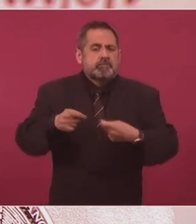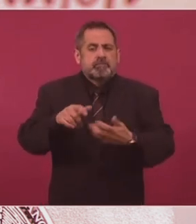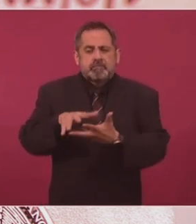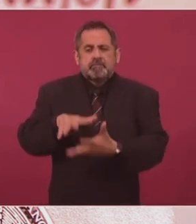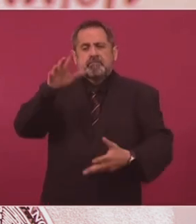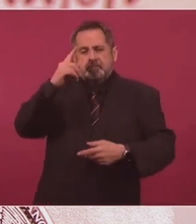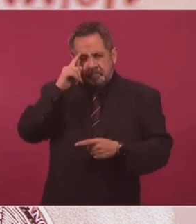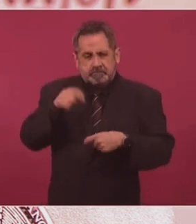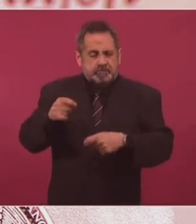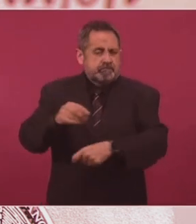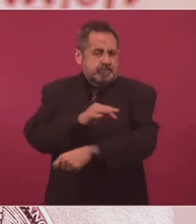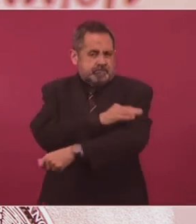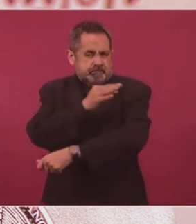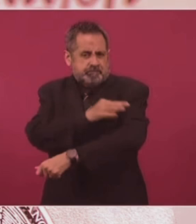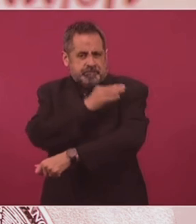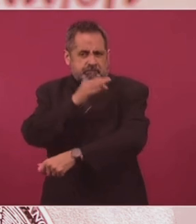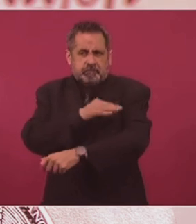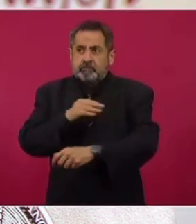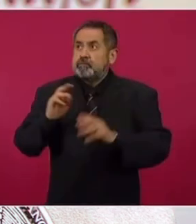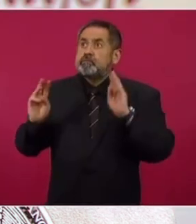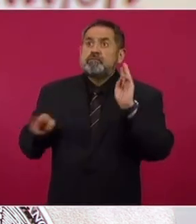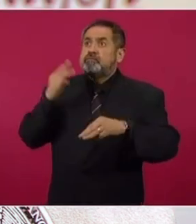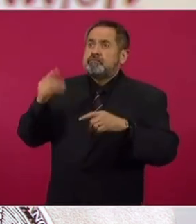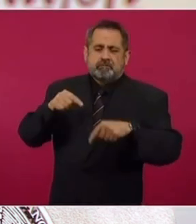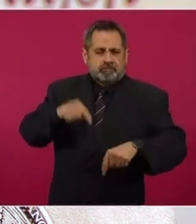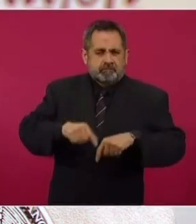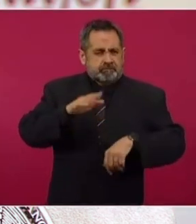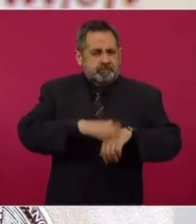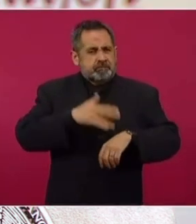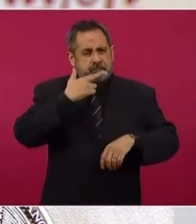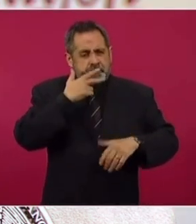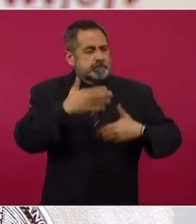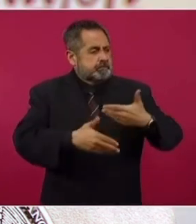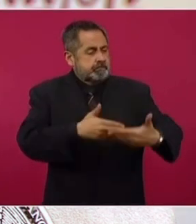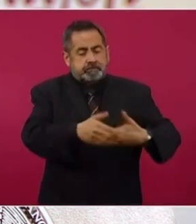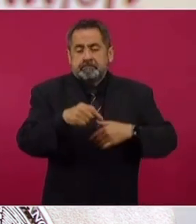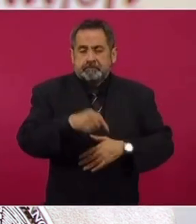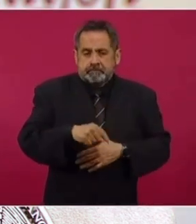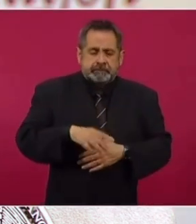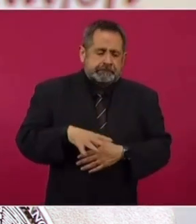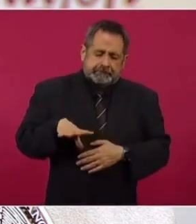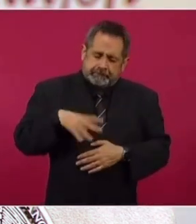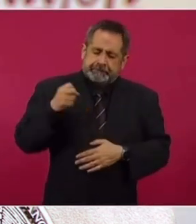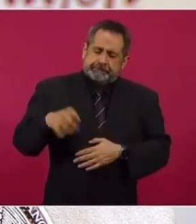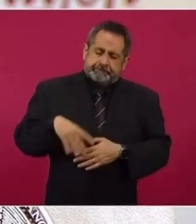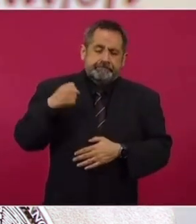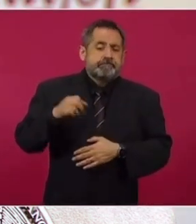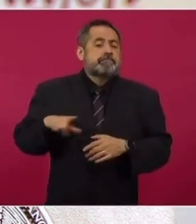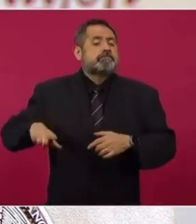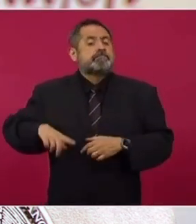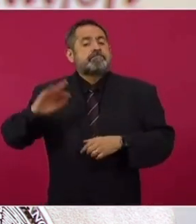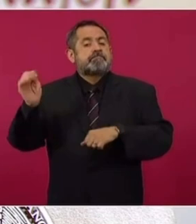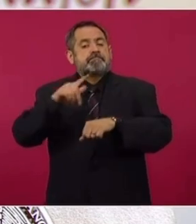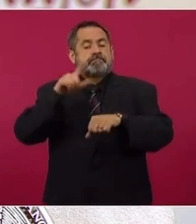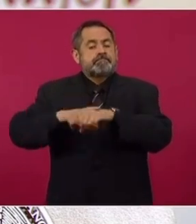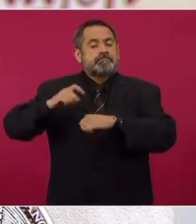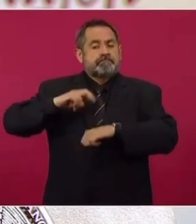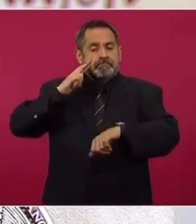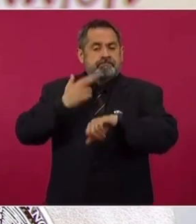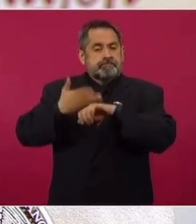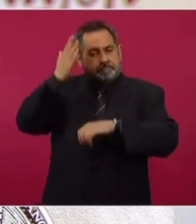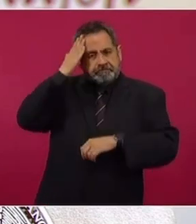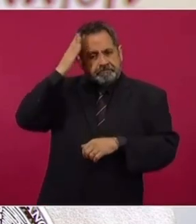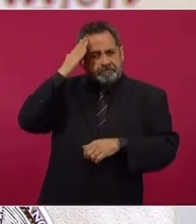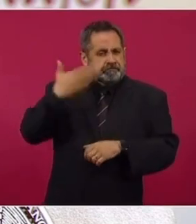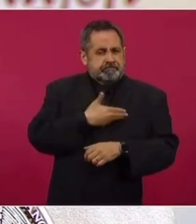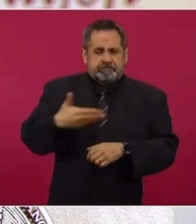porcentaje de vacunas en el mundo. Ha sido un esfuerzo enorme del gobierno federal que encabeza el